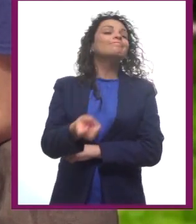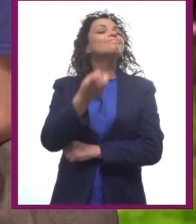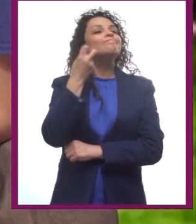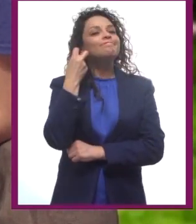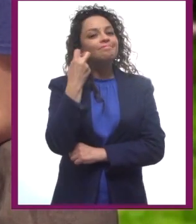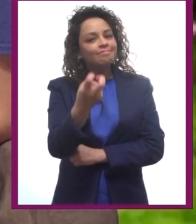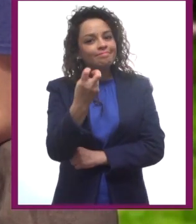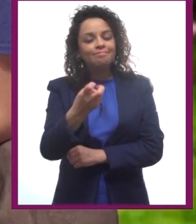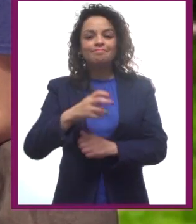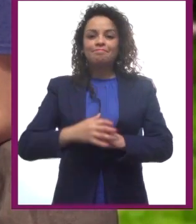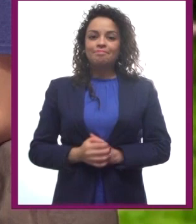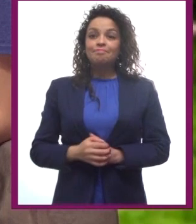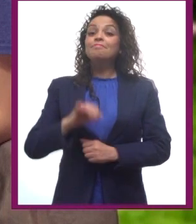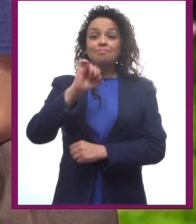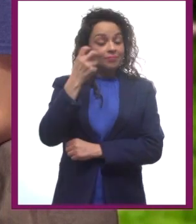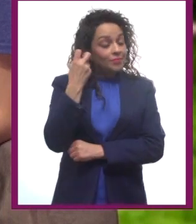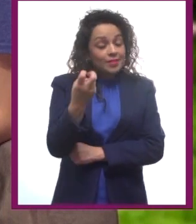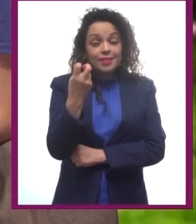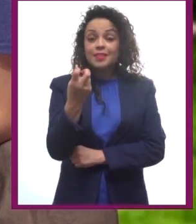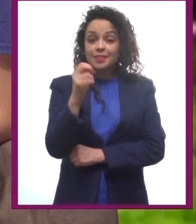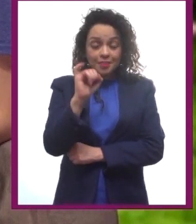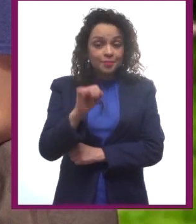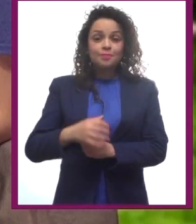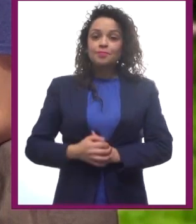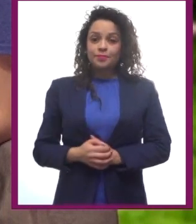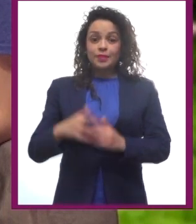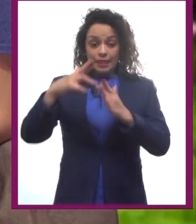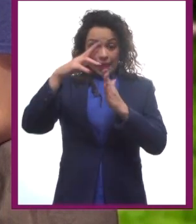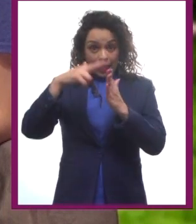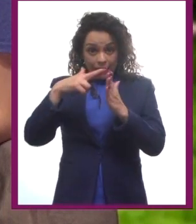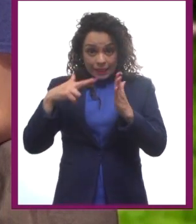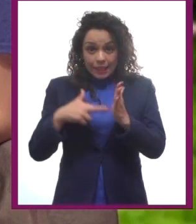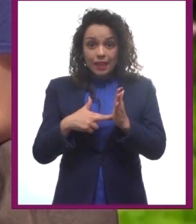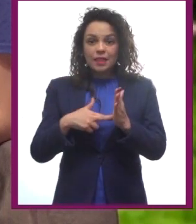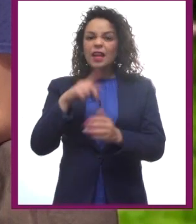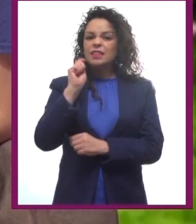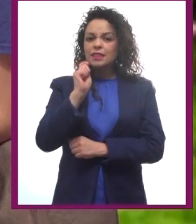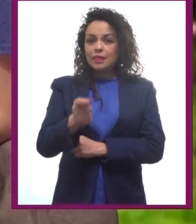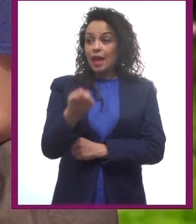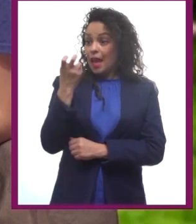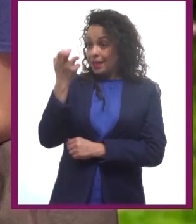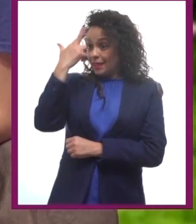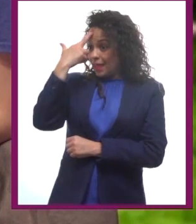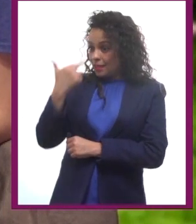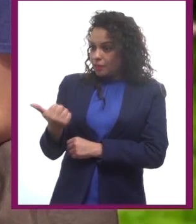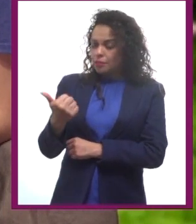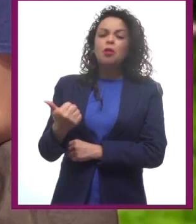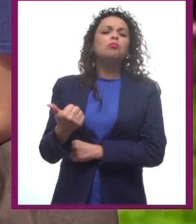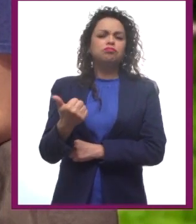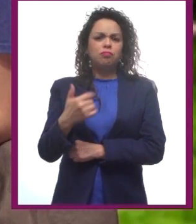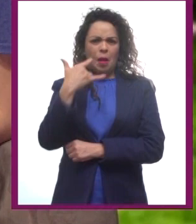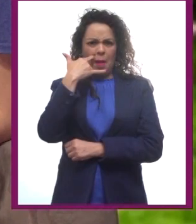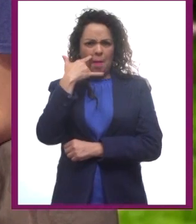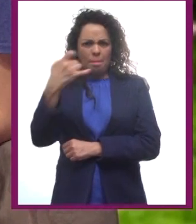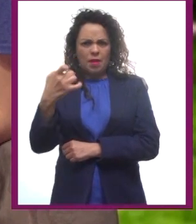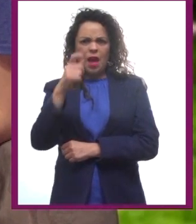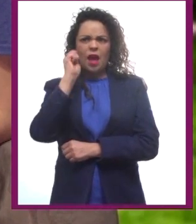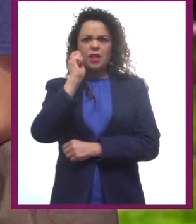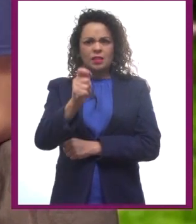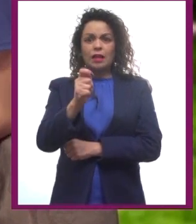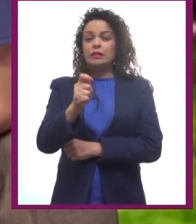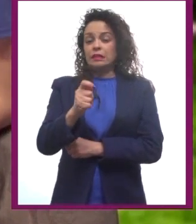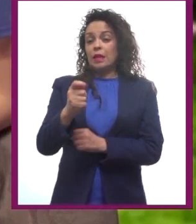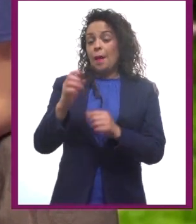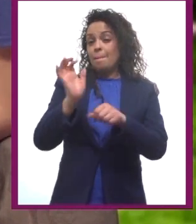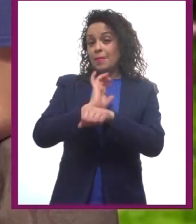Exactamente. Exactamente, señorita. Las reglas del juego son la razón por la cual se nos haría raro ver aviones en el Señor de los